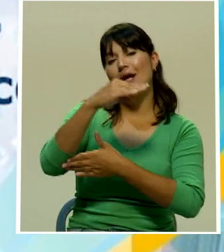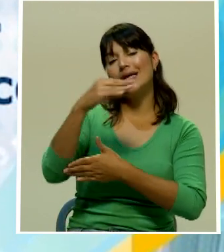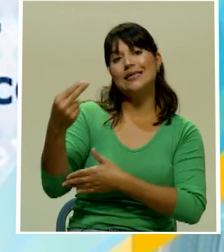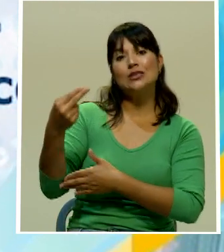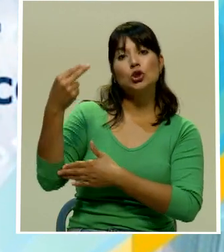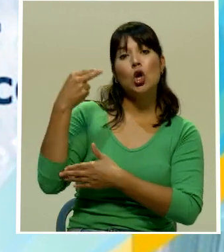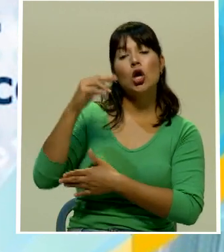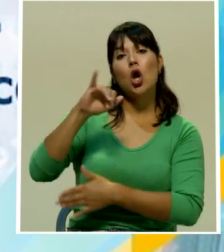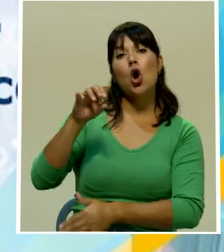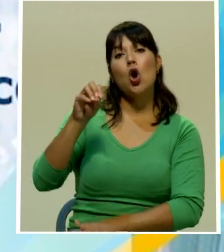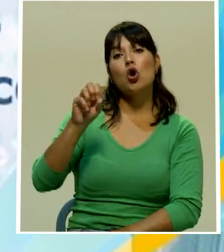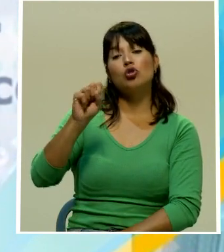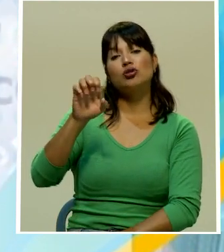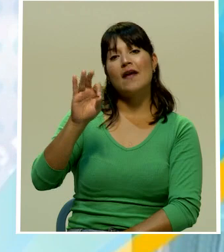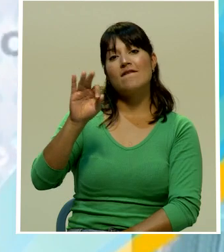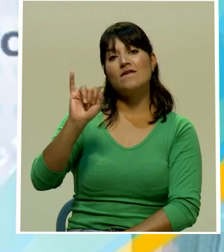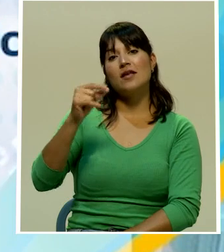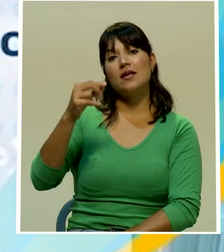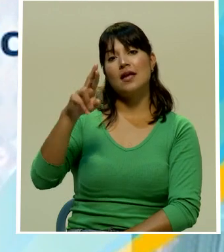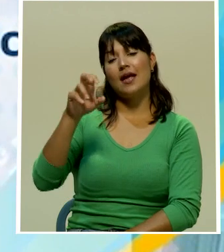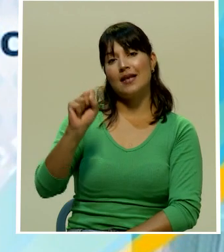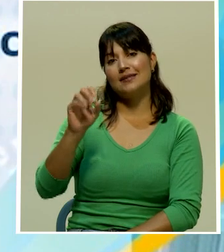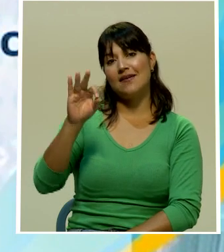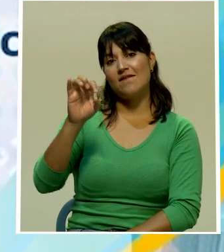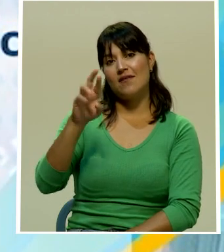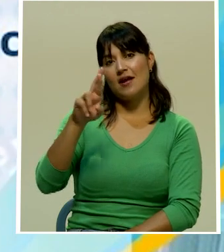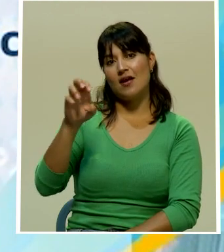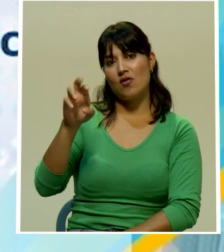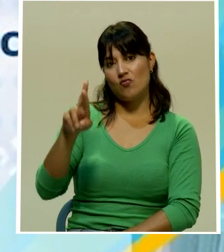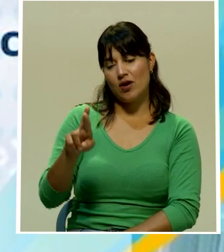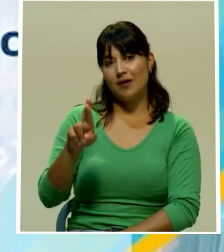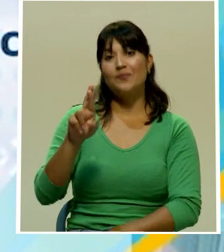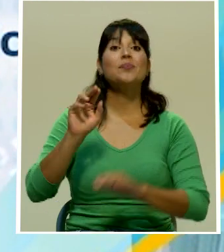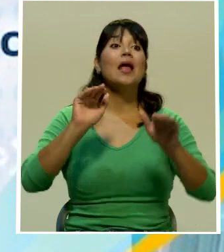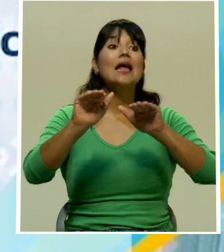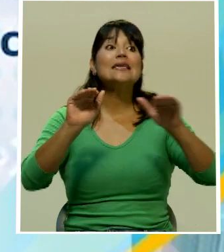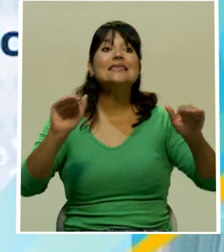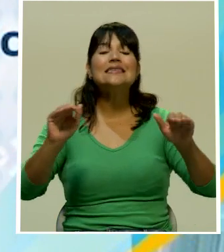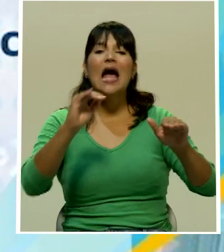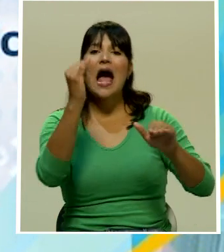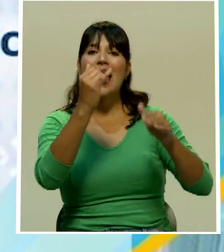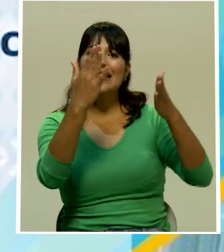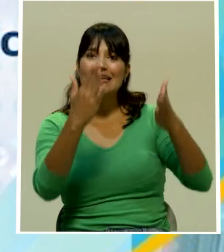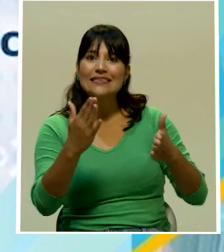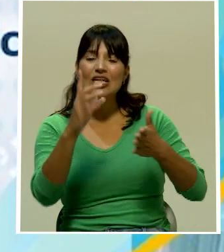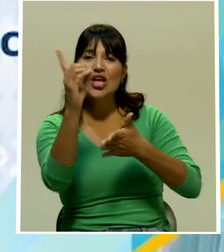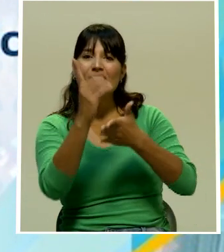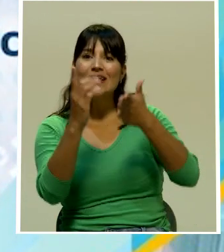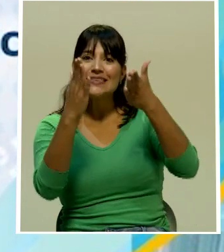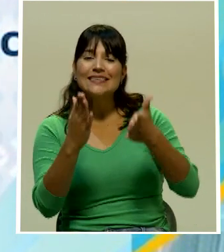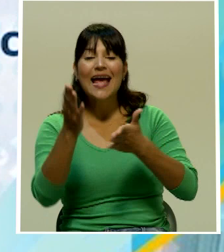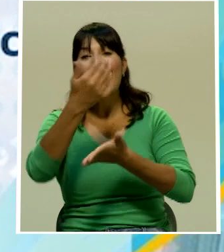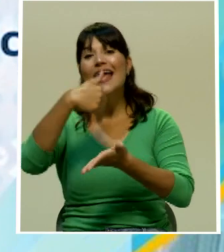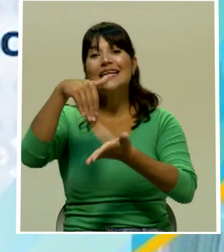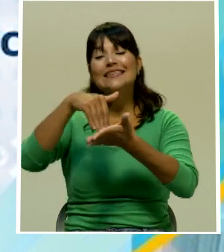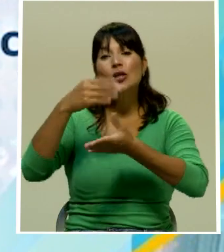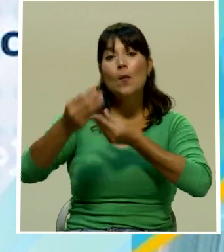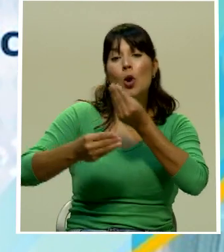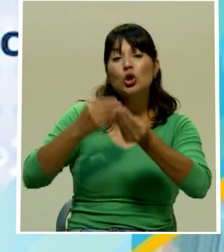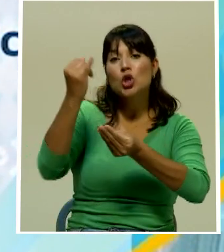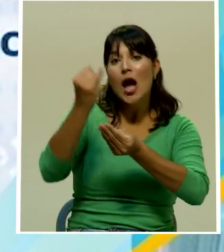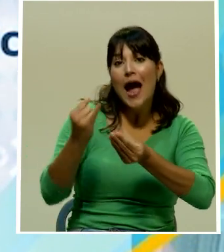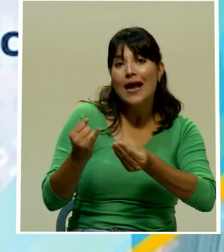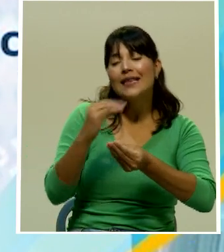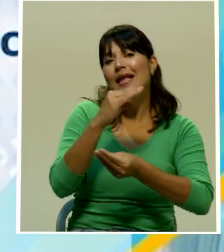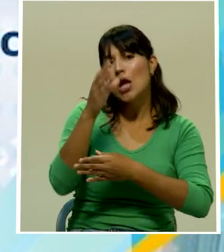Histórico José Figueres Ferrer Atención artesanos y diseñadores el Centro de Producción Artística y Cultural